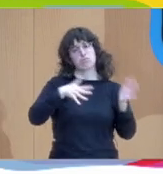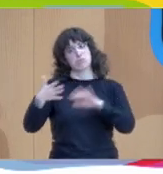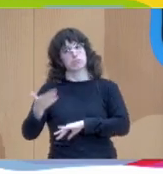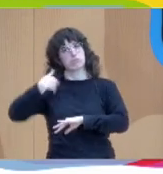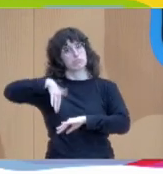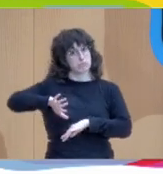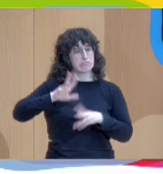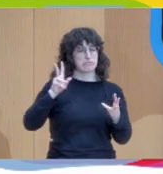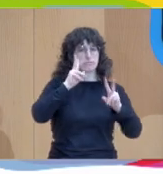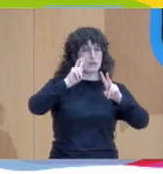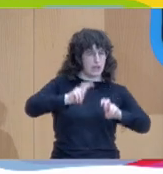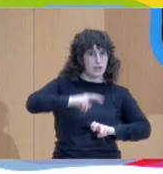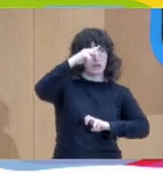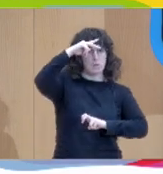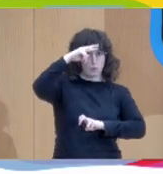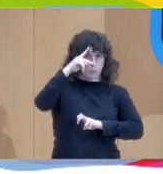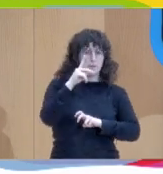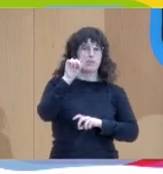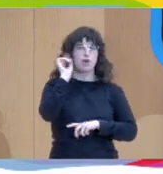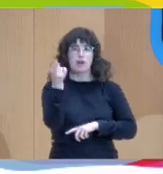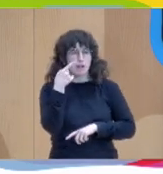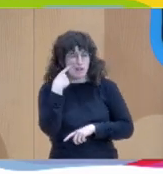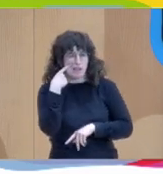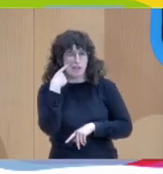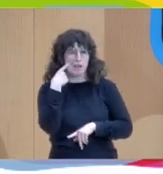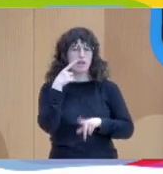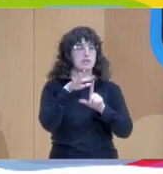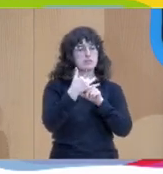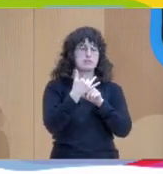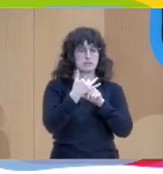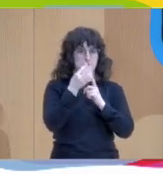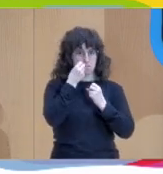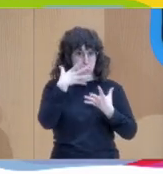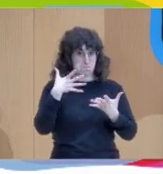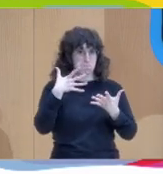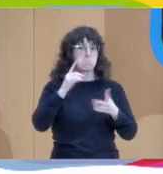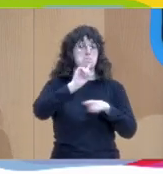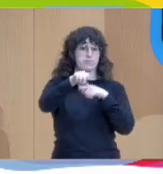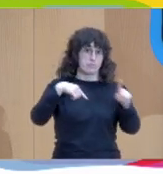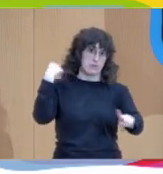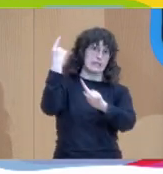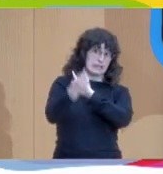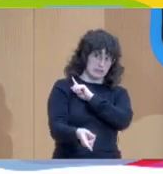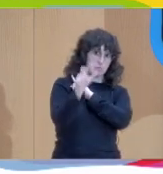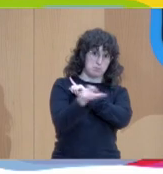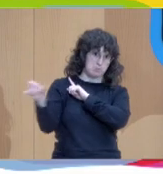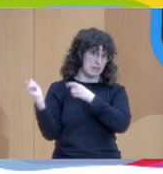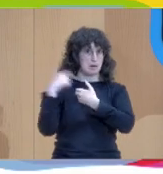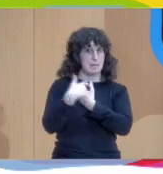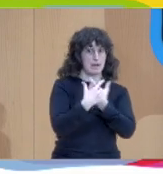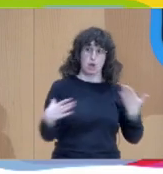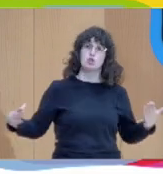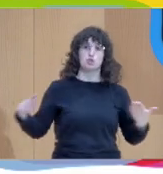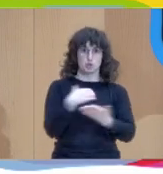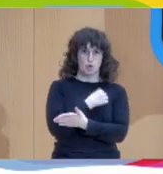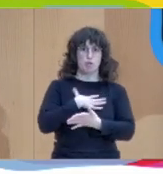preocupaciones, para saber cómo hacer un buen diagnóstico del caso, para luego que todos los participantes puedan ser responsables de sus propios